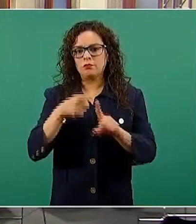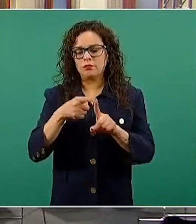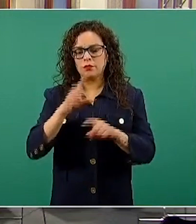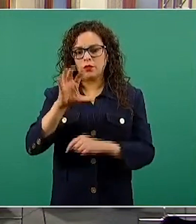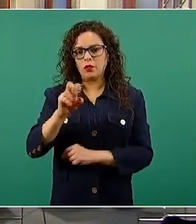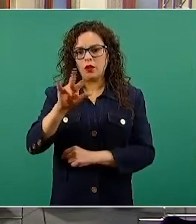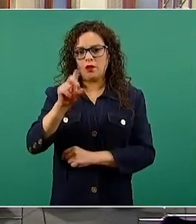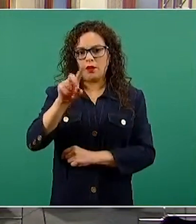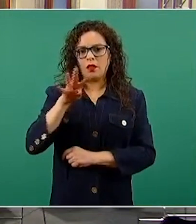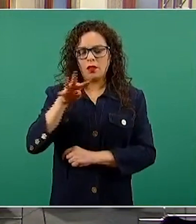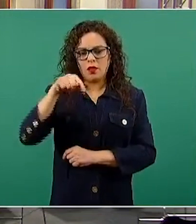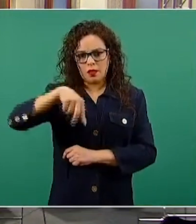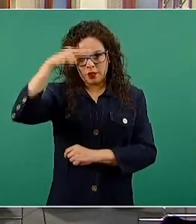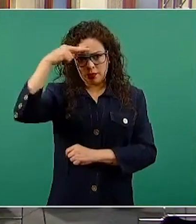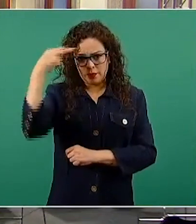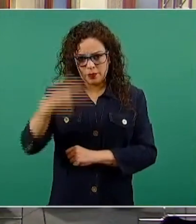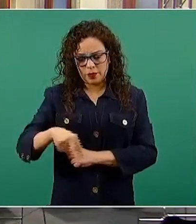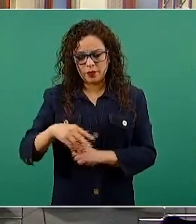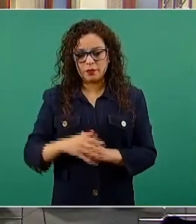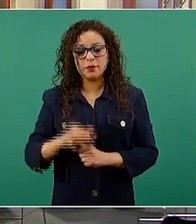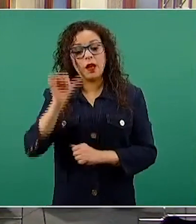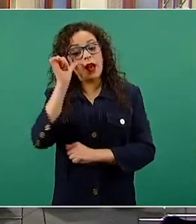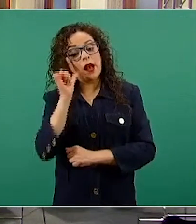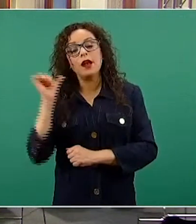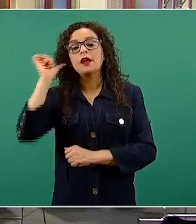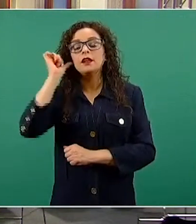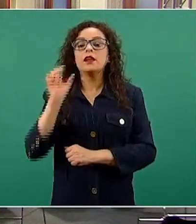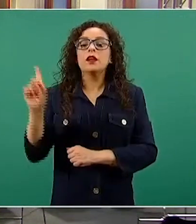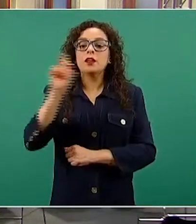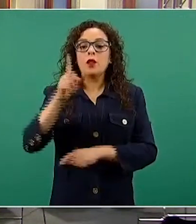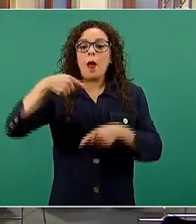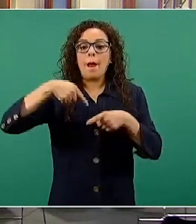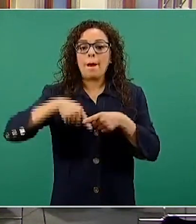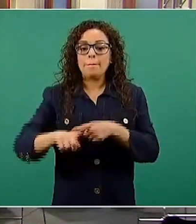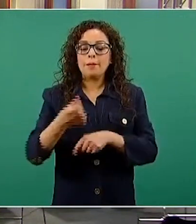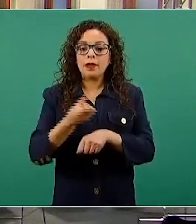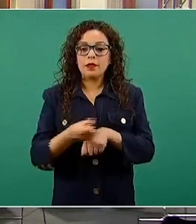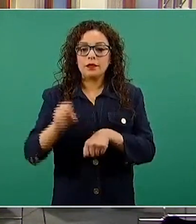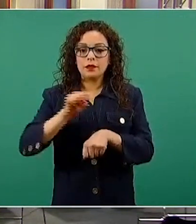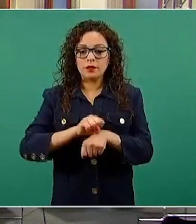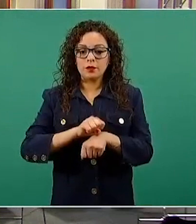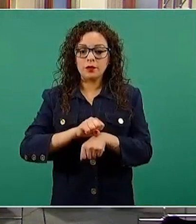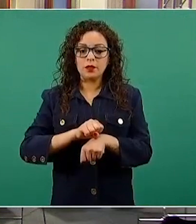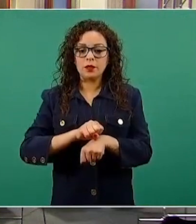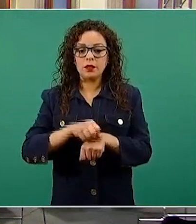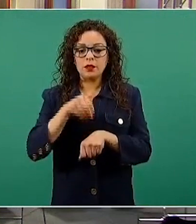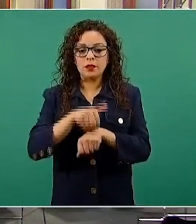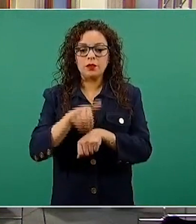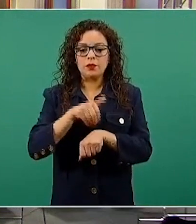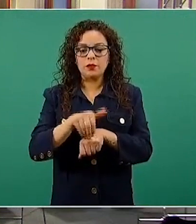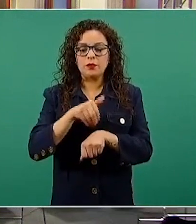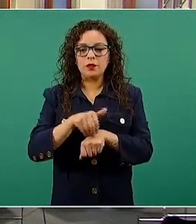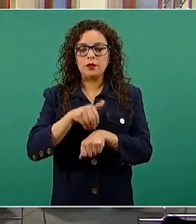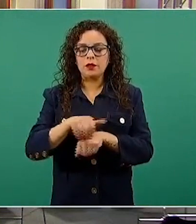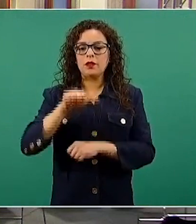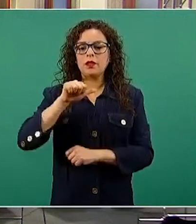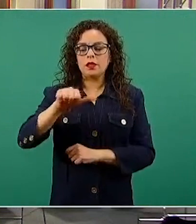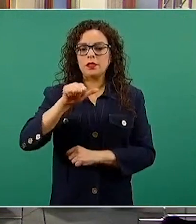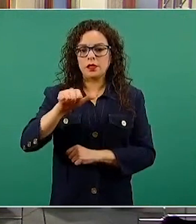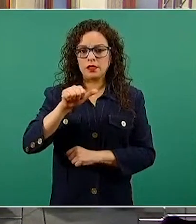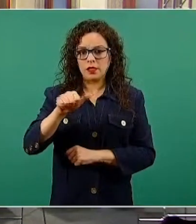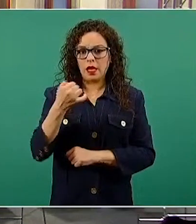en México. El día de ayer, domingo, iniciamos la apertura de la información para la semana 16